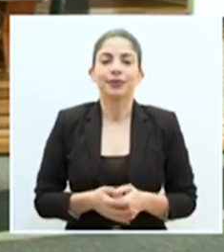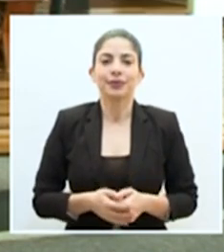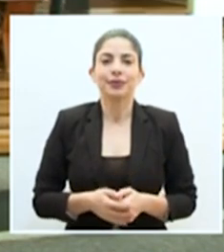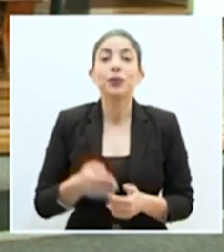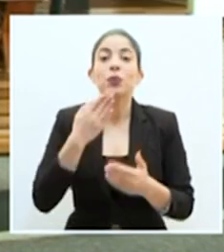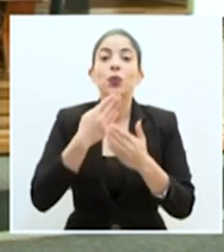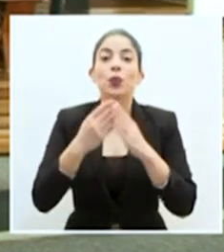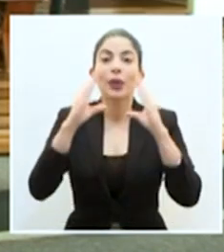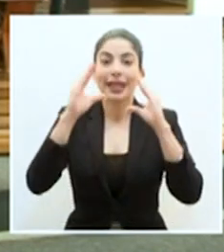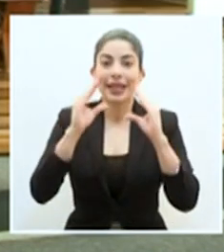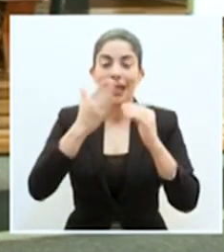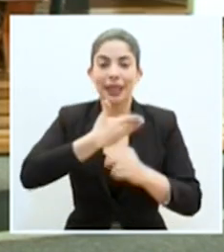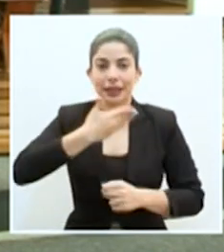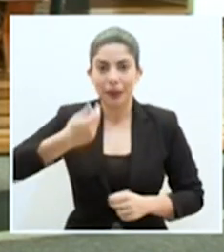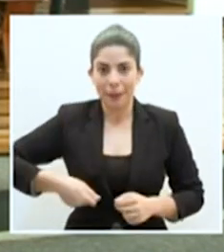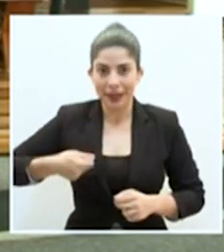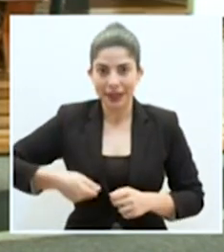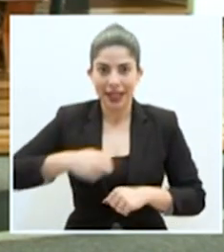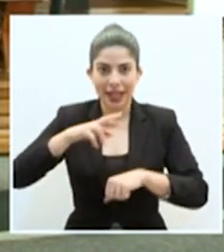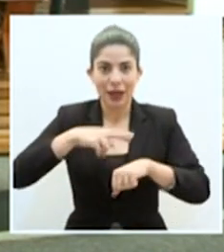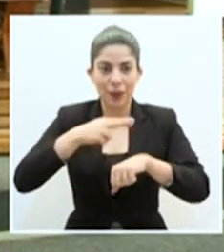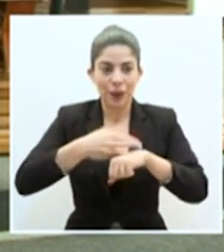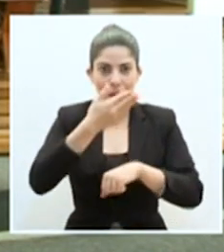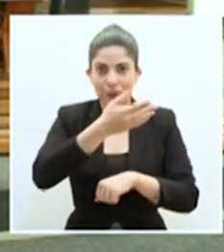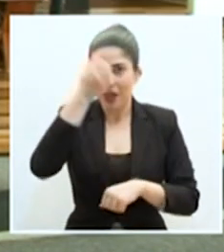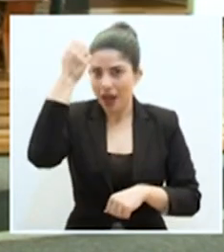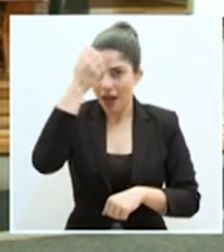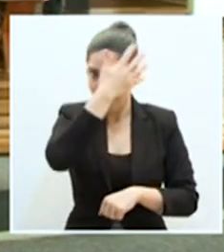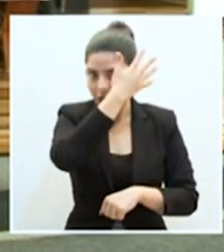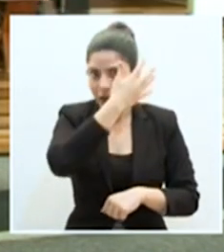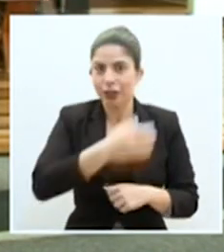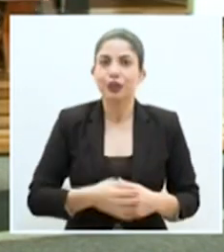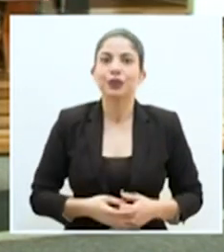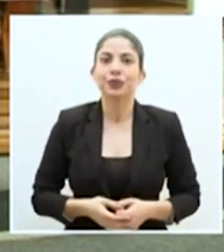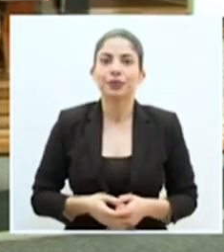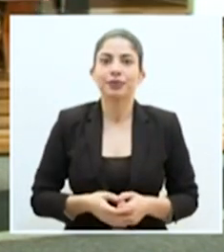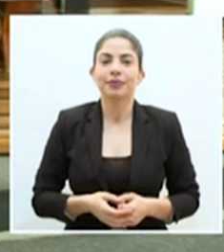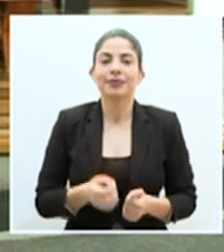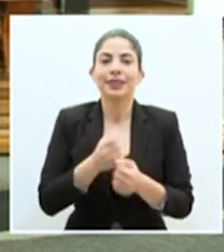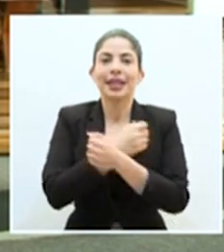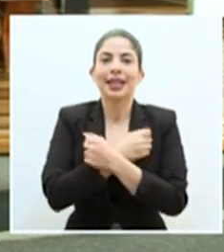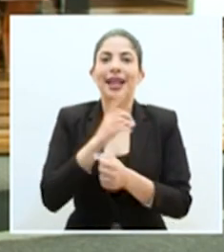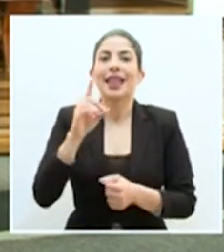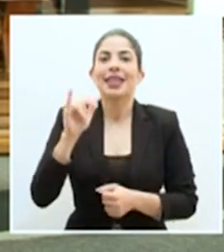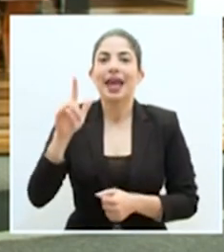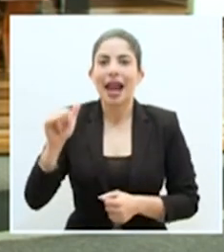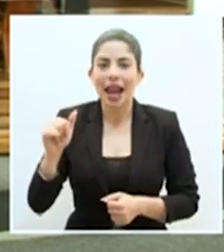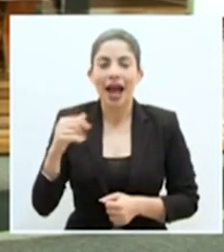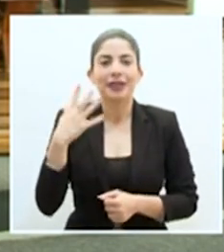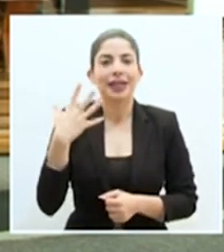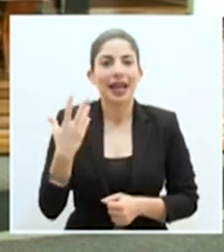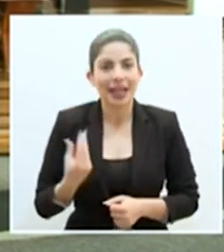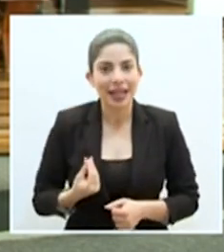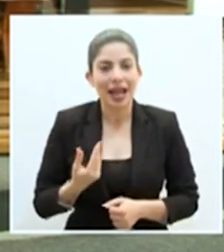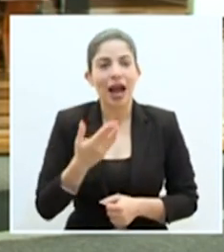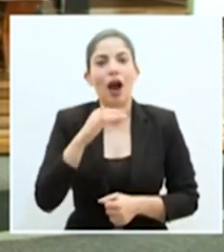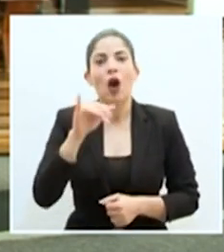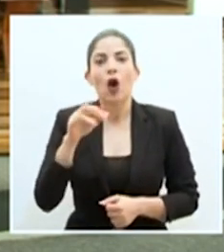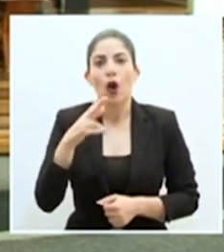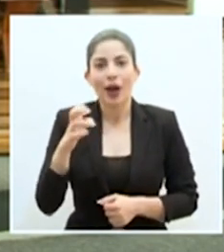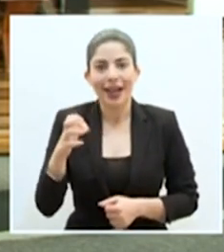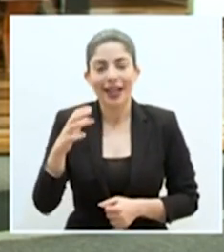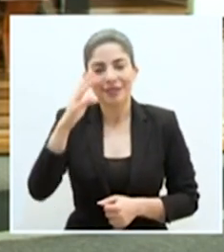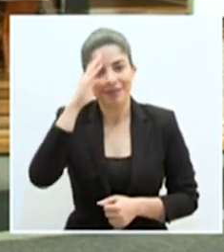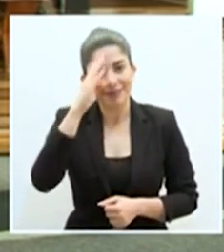Muy buenas tardes, el señor Presidente de la República, Carlos Alvarado Quesada, estimada Yanina, estimada don Jorge. Un gran